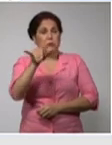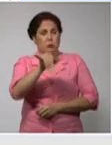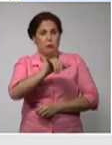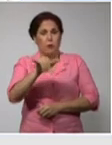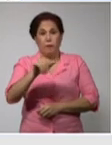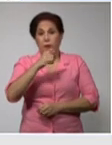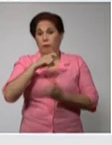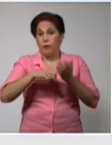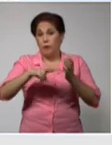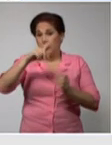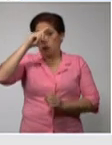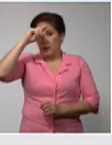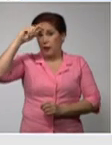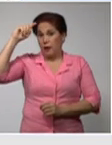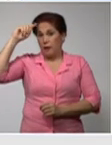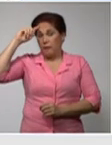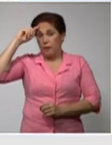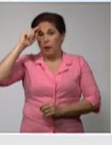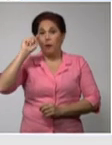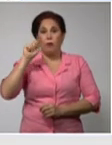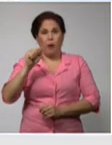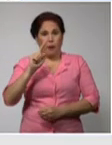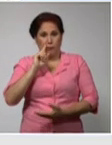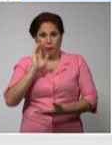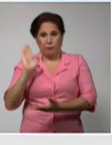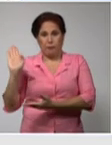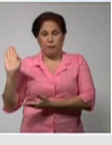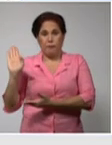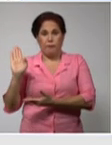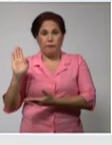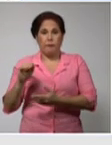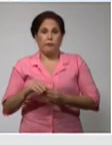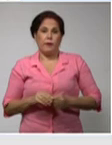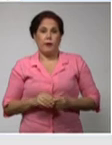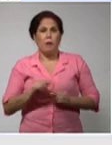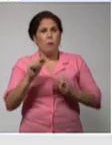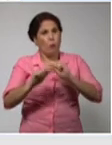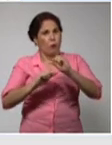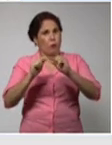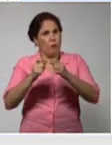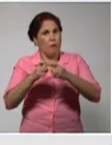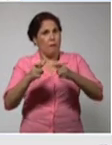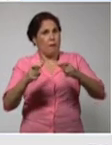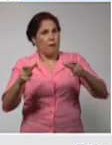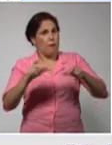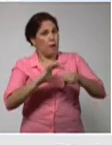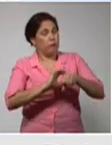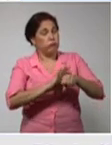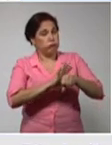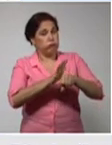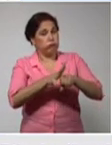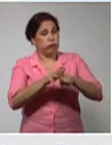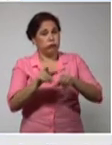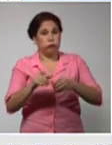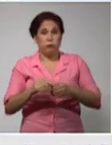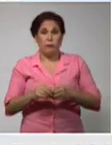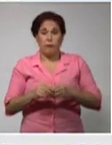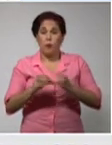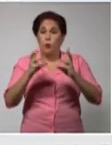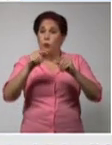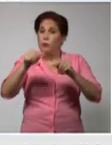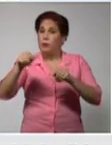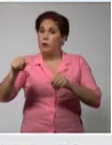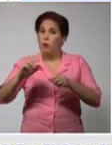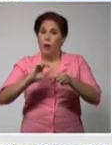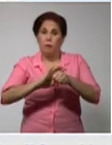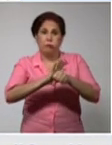Santiespíritu, ahí ustedes pueden ver cómo fue incrementando su tasa de incidencia y el número de casos,